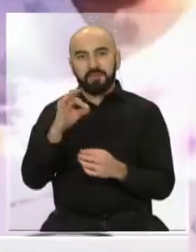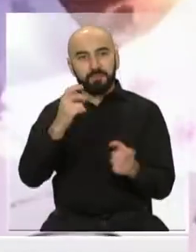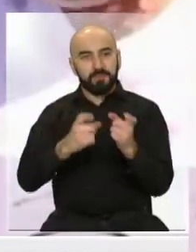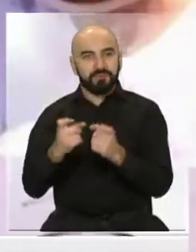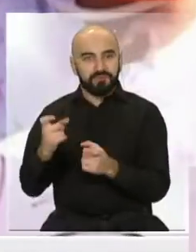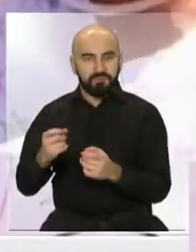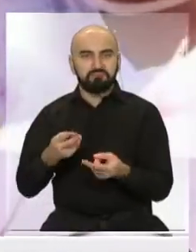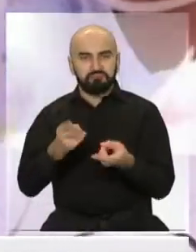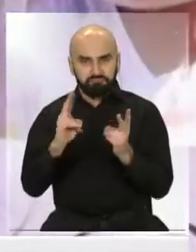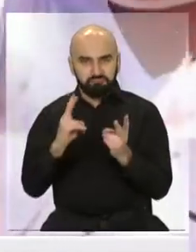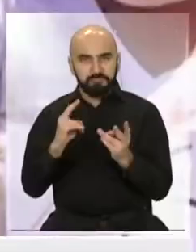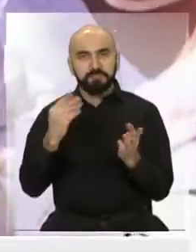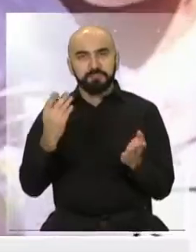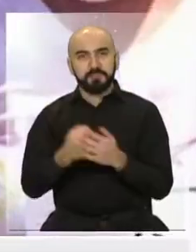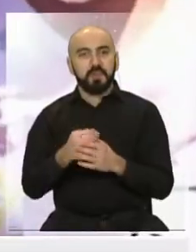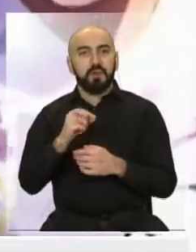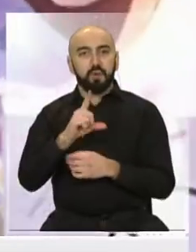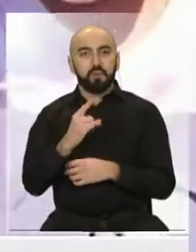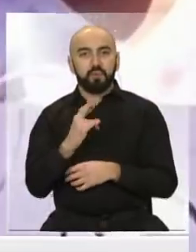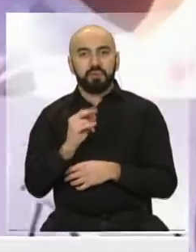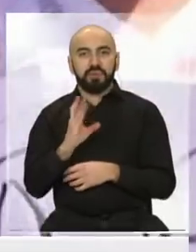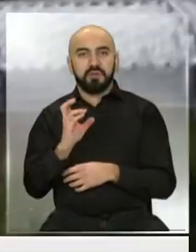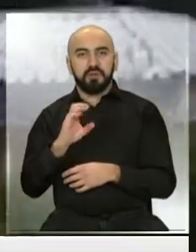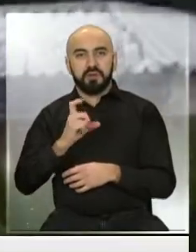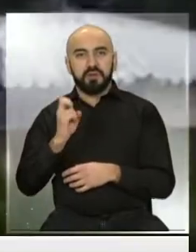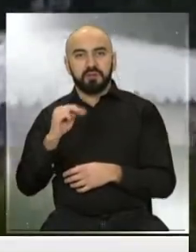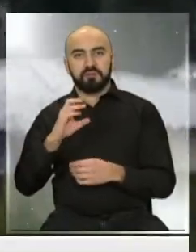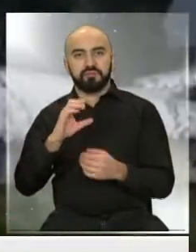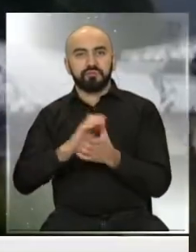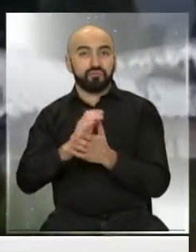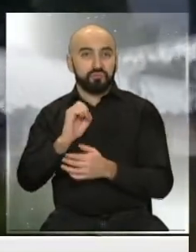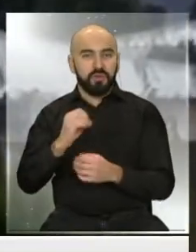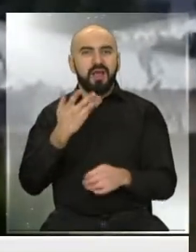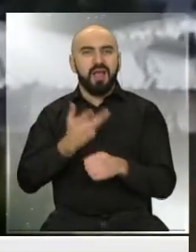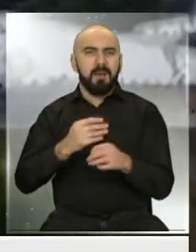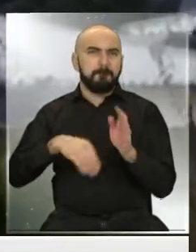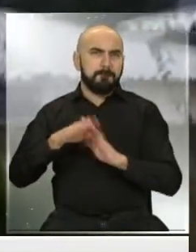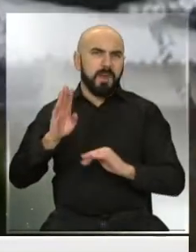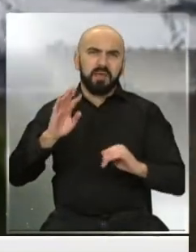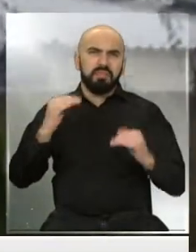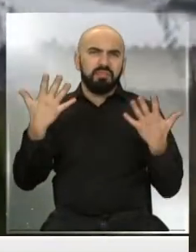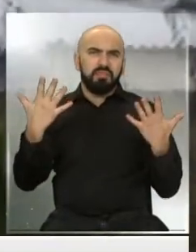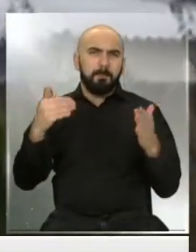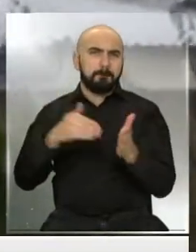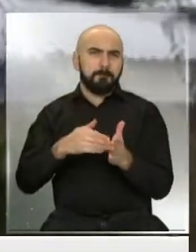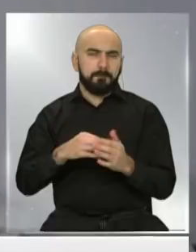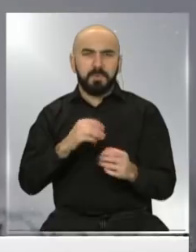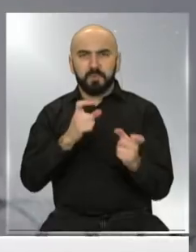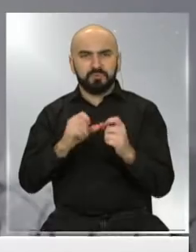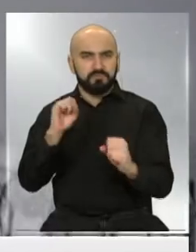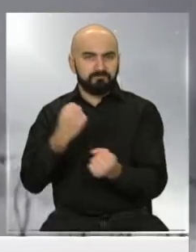Lurigancho hay más de 10.000 reos. Ahí sí que hay sobrepoblación.